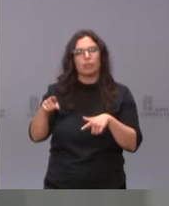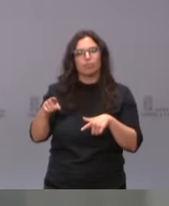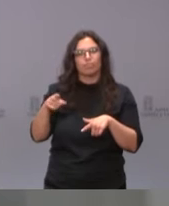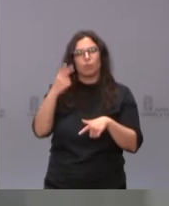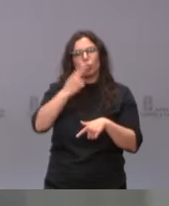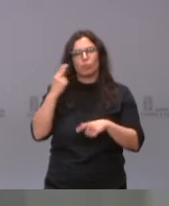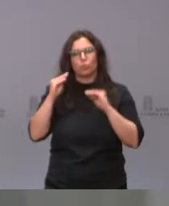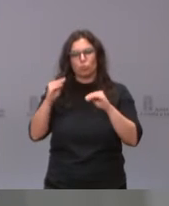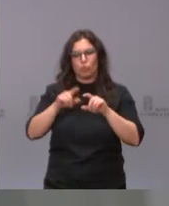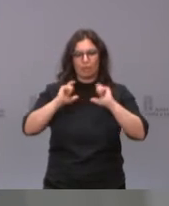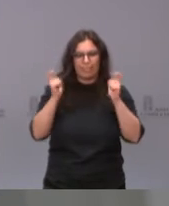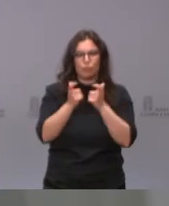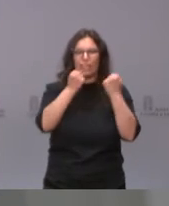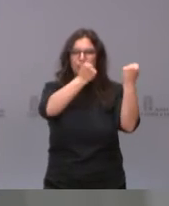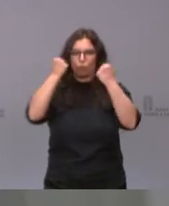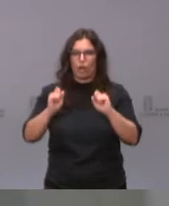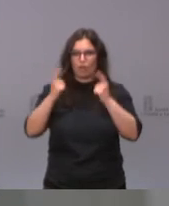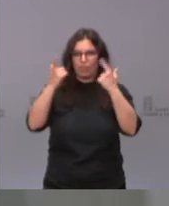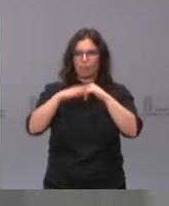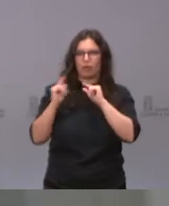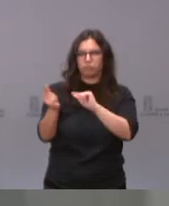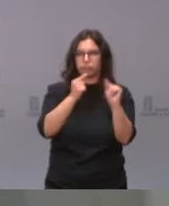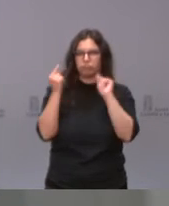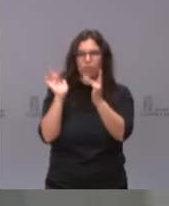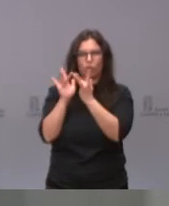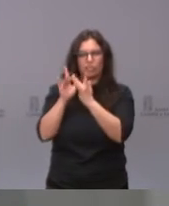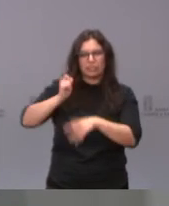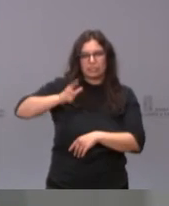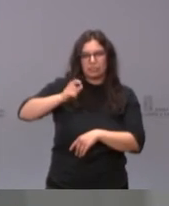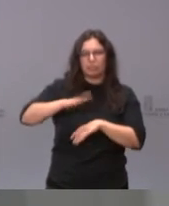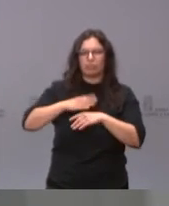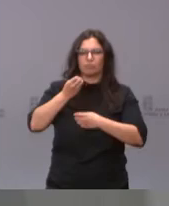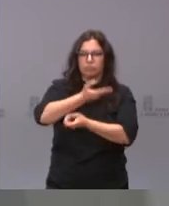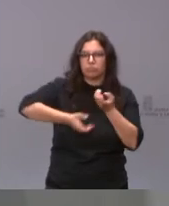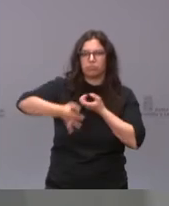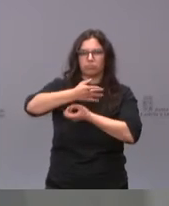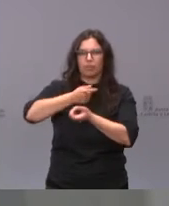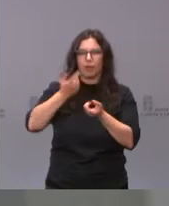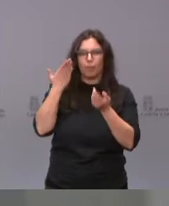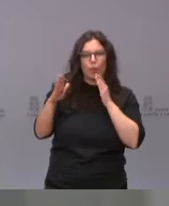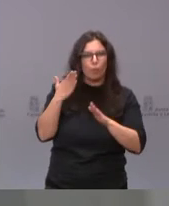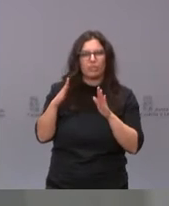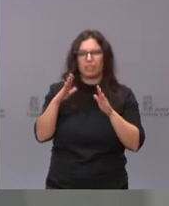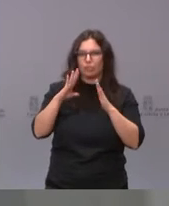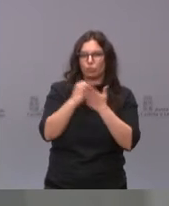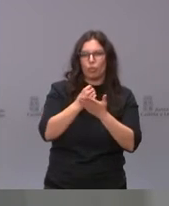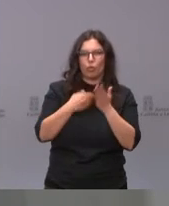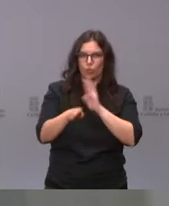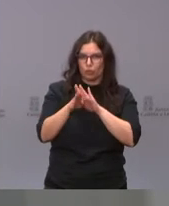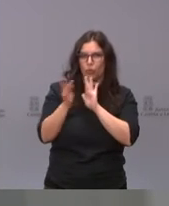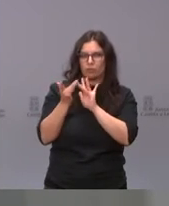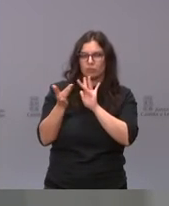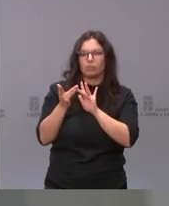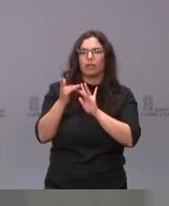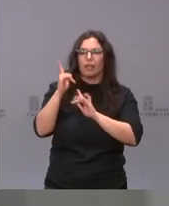institucional sectorial del sector, a seguir abundando en la reflexión y en el debate de cuantas propuestas sean necesarias y a realizar